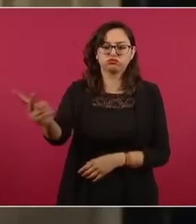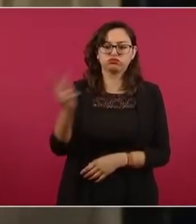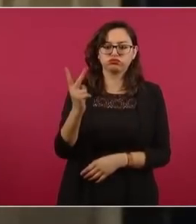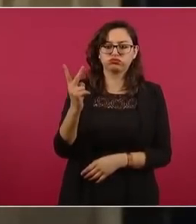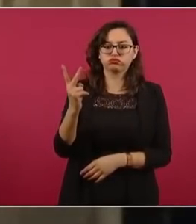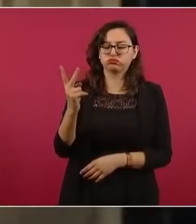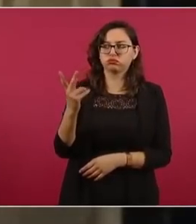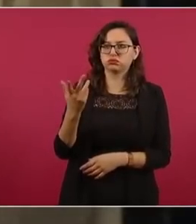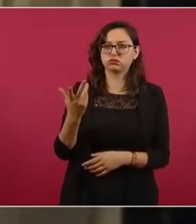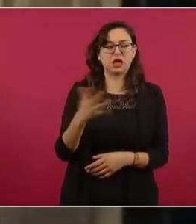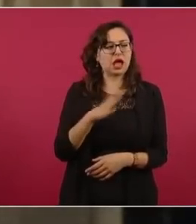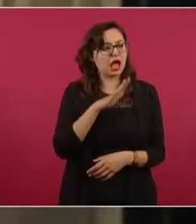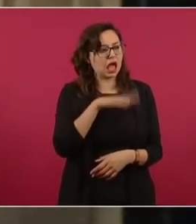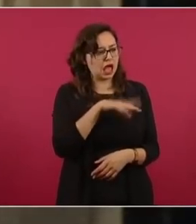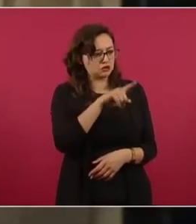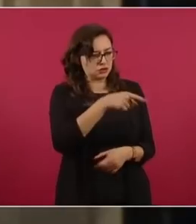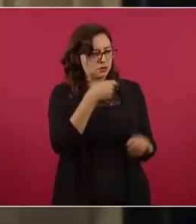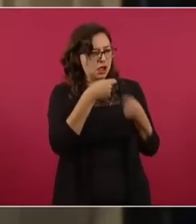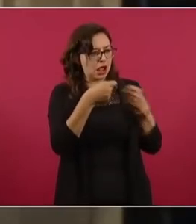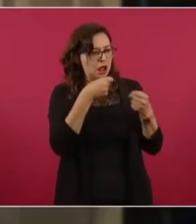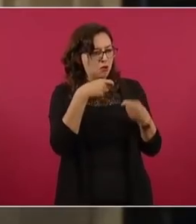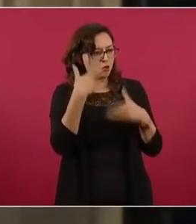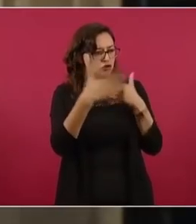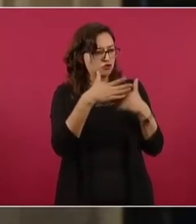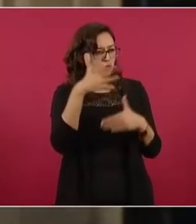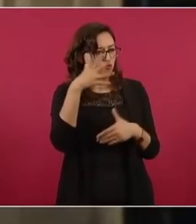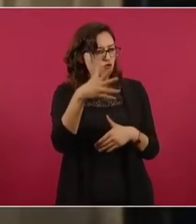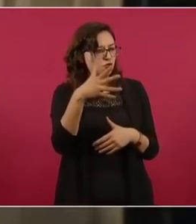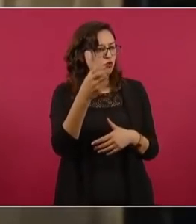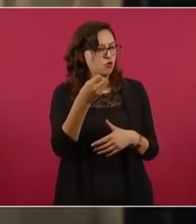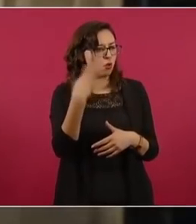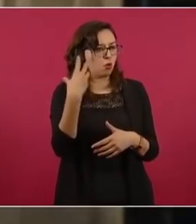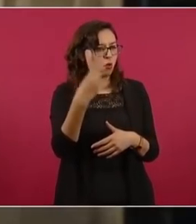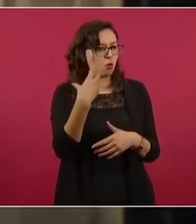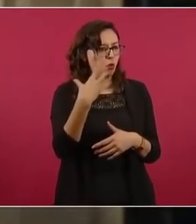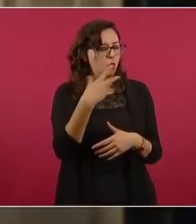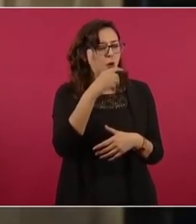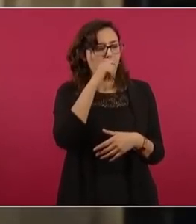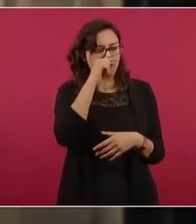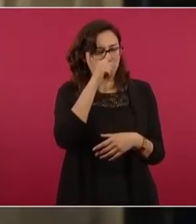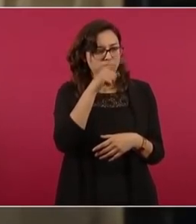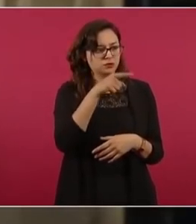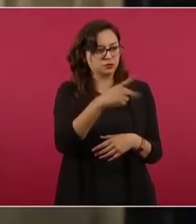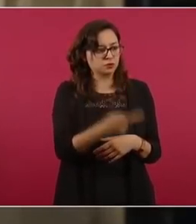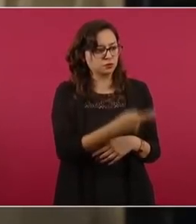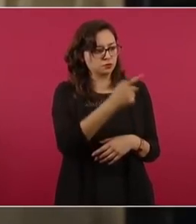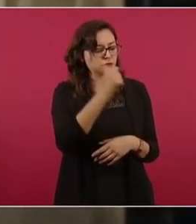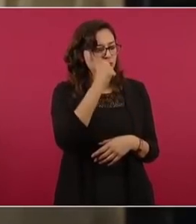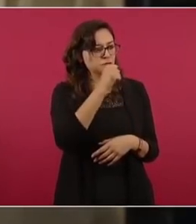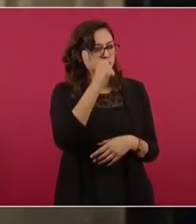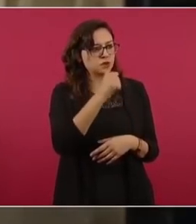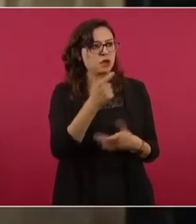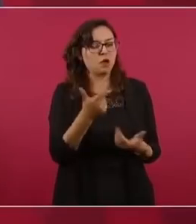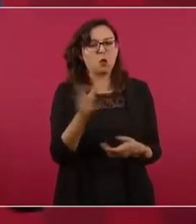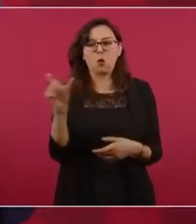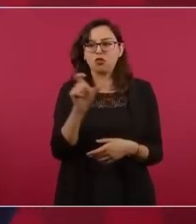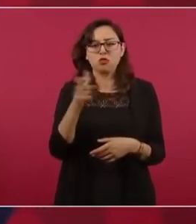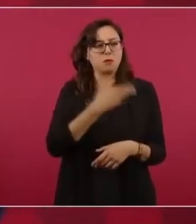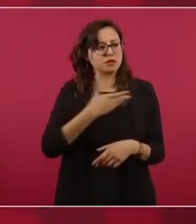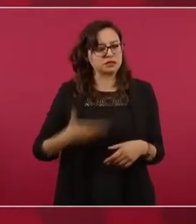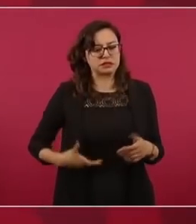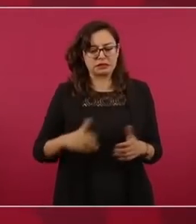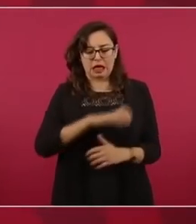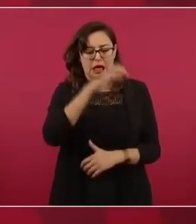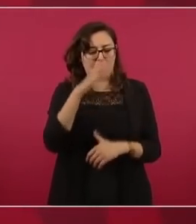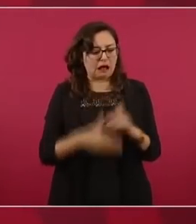¿qué será de nosotros cuando se vaya? Pregunta a la calle. Sí. Muchas gracias. Sí, que